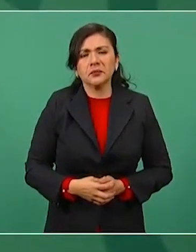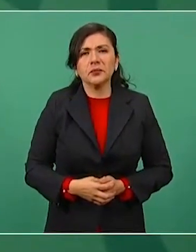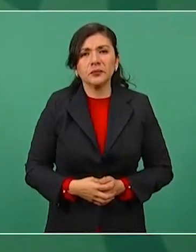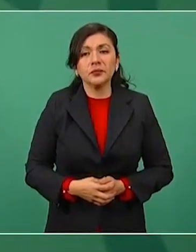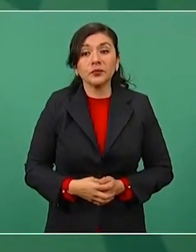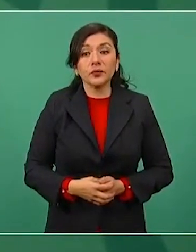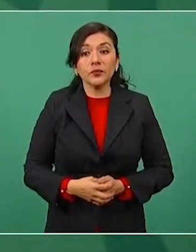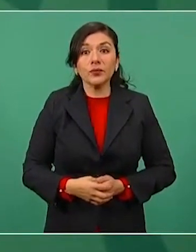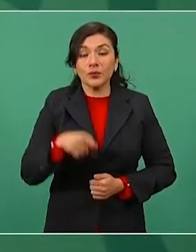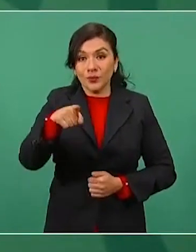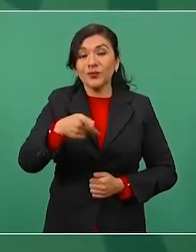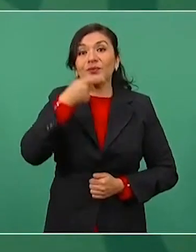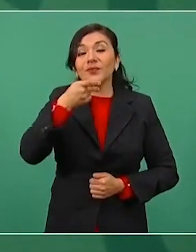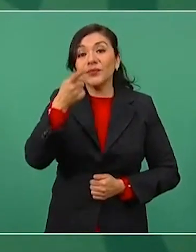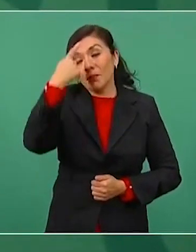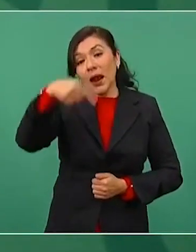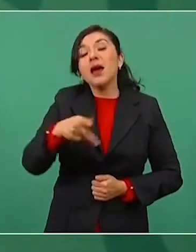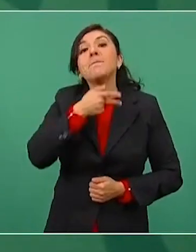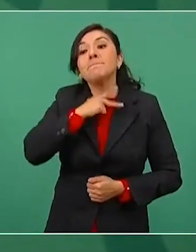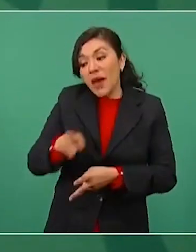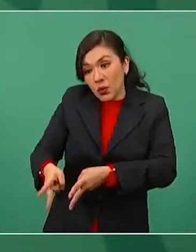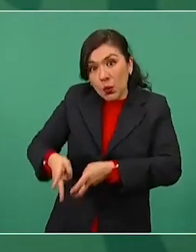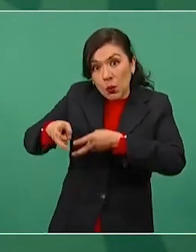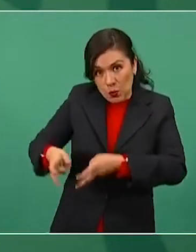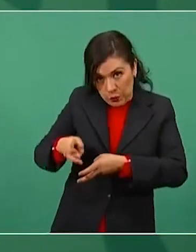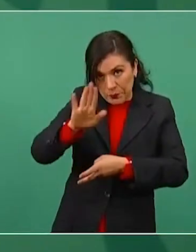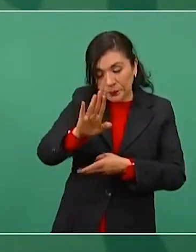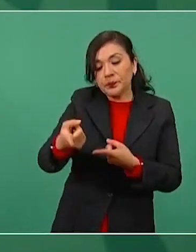Eso en cuanto a la extracción del crudo. Lo segundo,